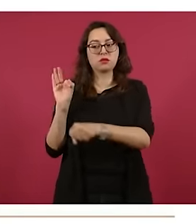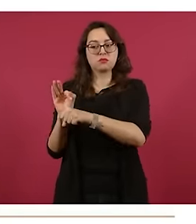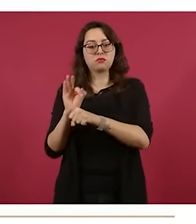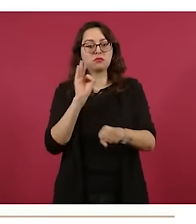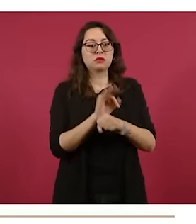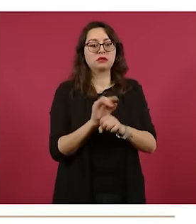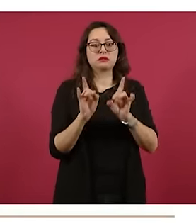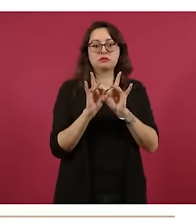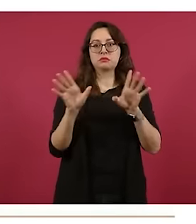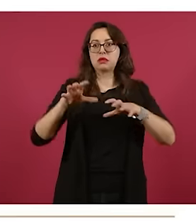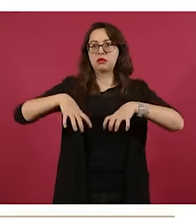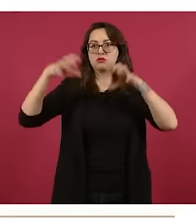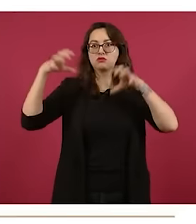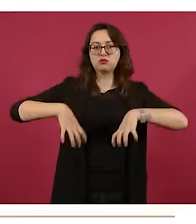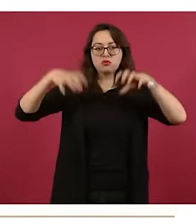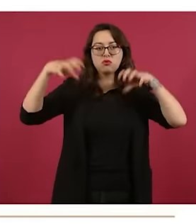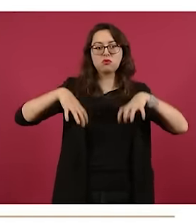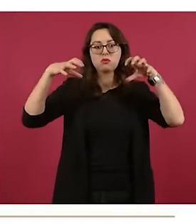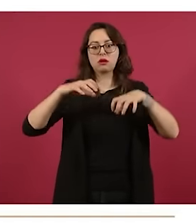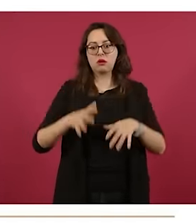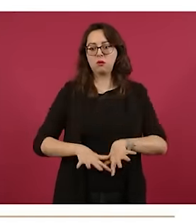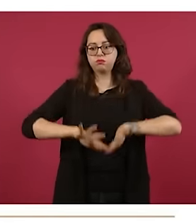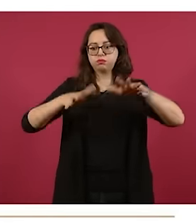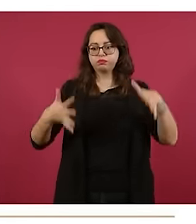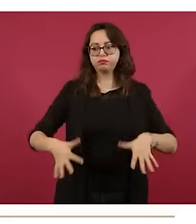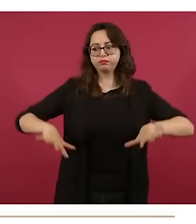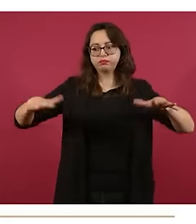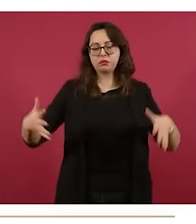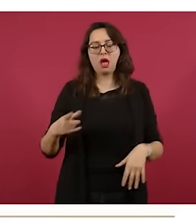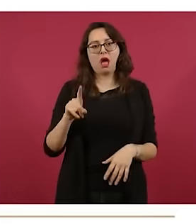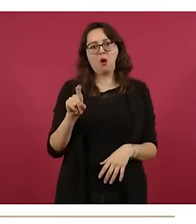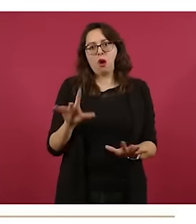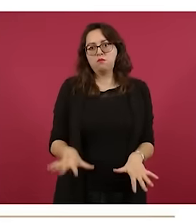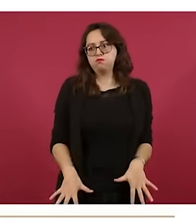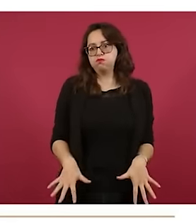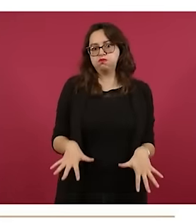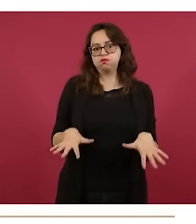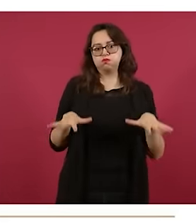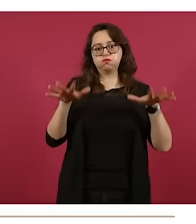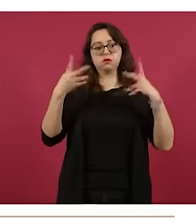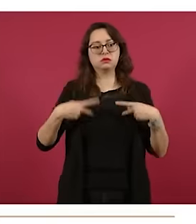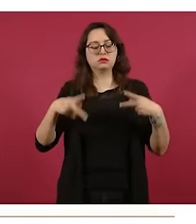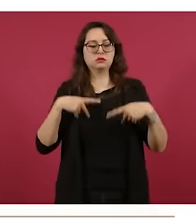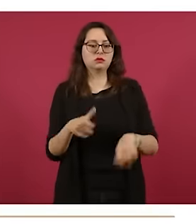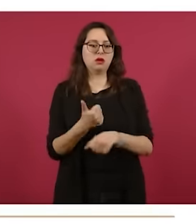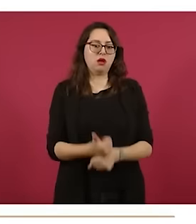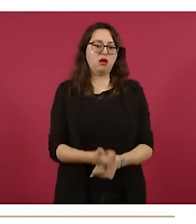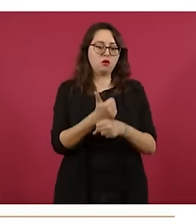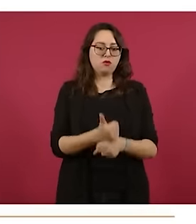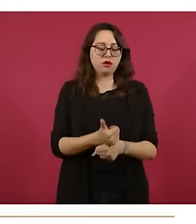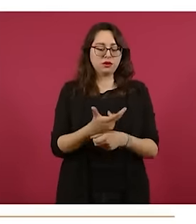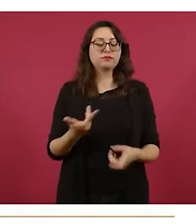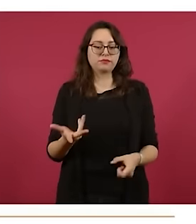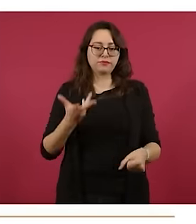fenómenos hidrometeorológicos extraordinarios y evitar nuevas inundaciones que afecten a la ciudad de Tula. Se van a